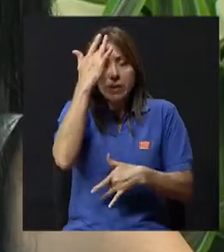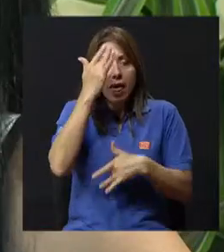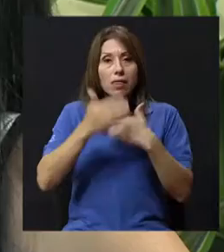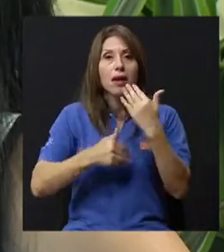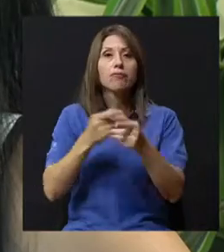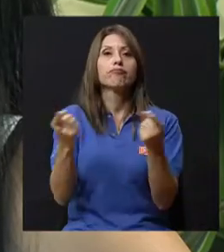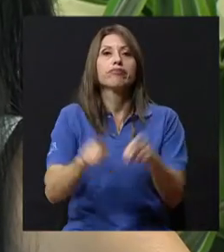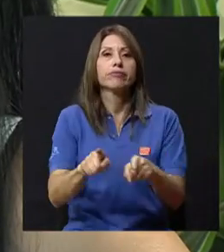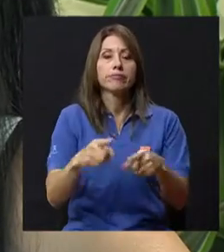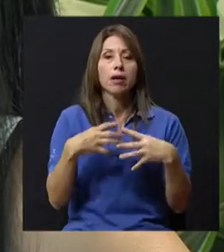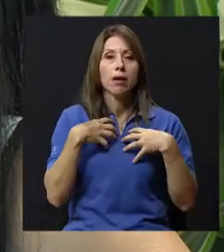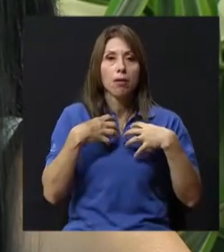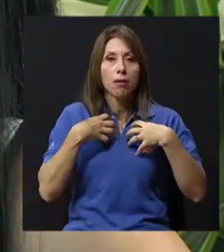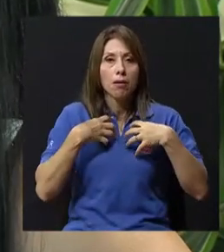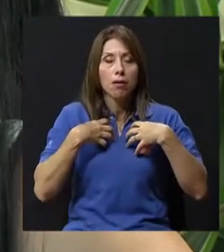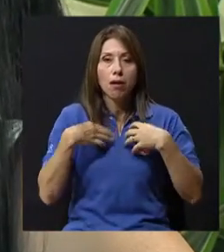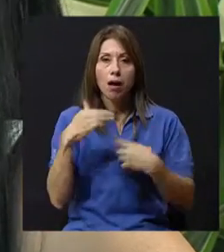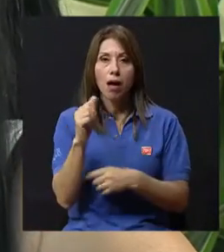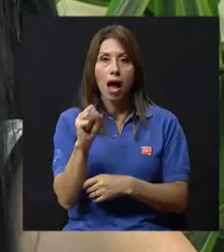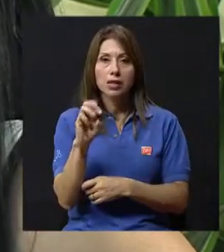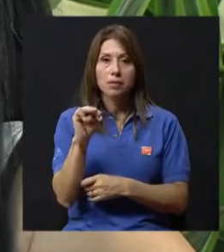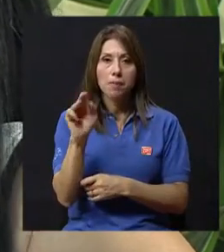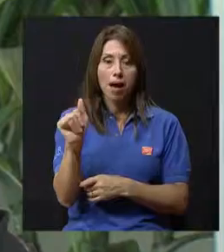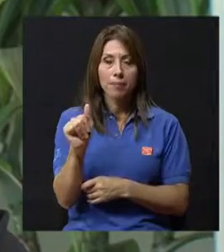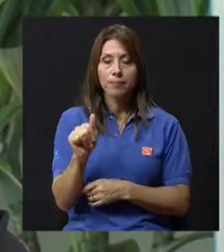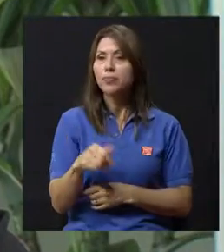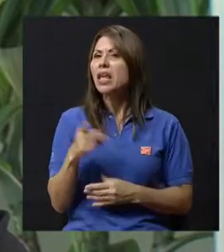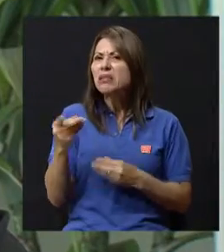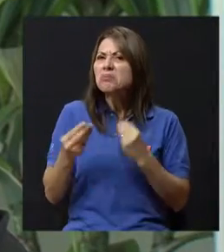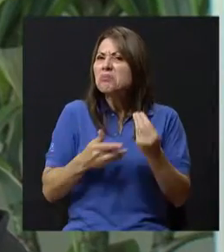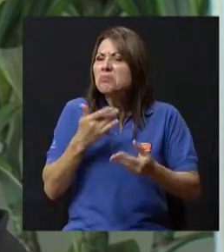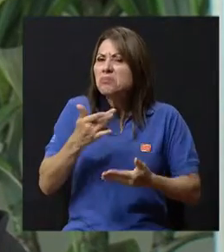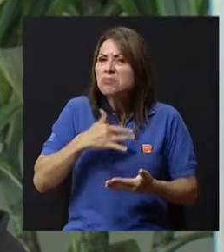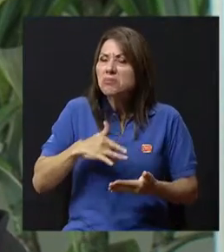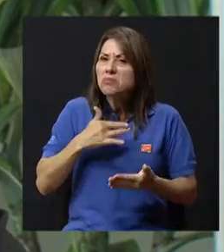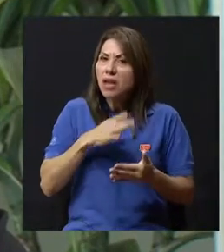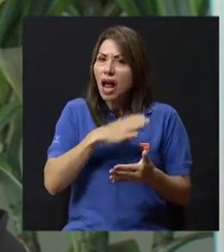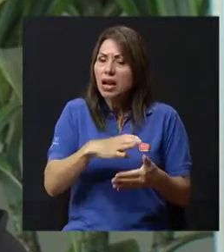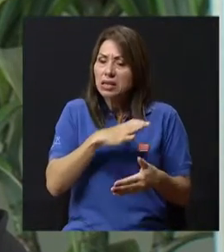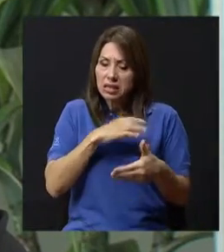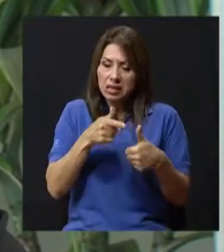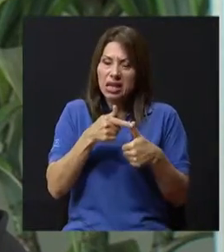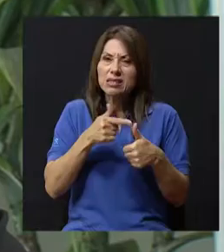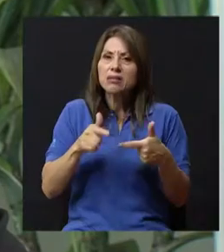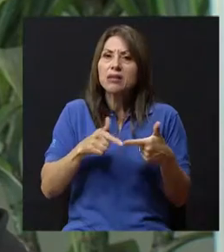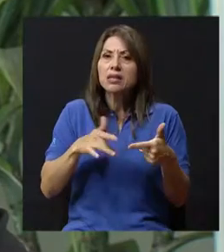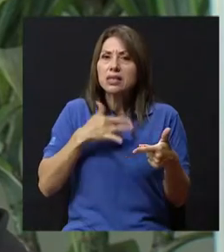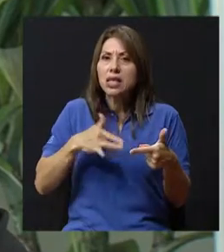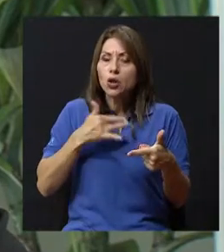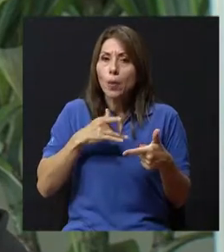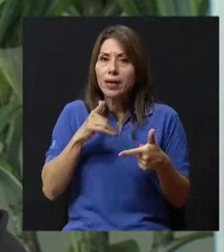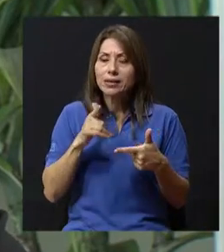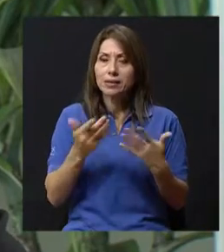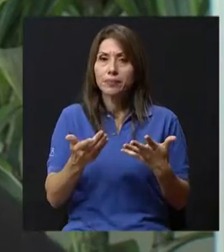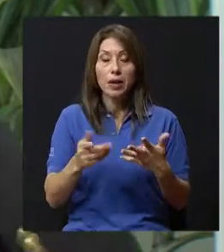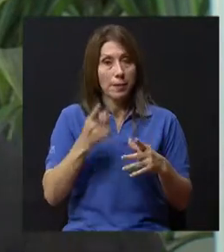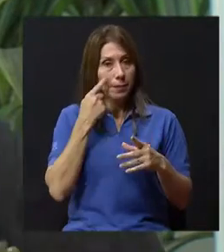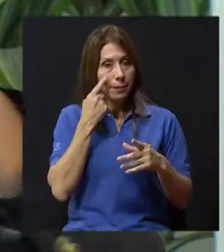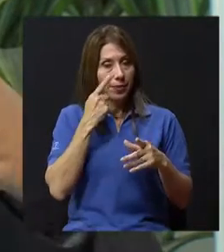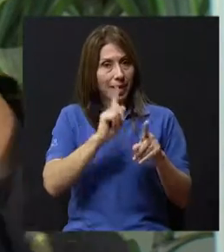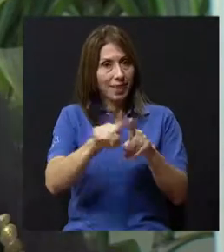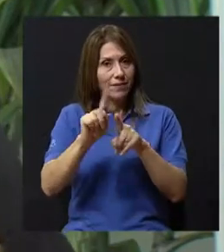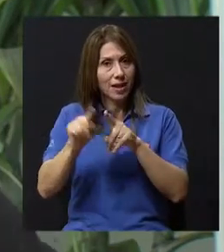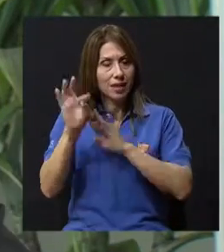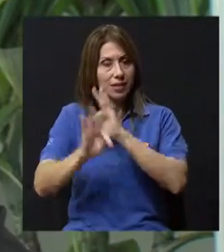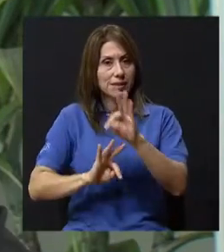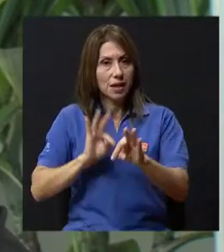Y doctor, ¿cuáles son los síntomas principales del asma? Mire, los síntomas importantes van a ser la persona, van a